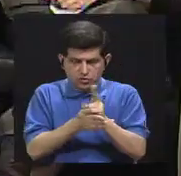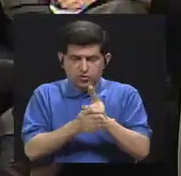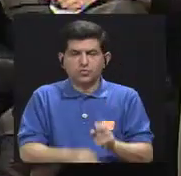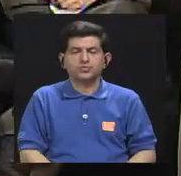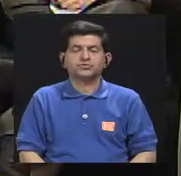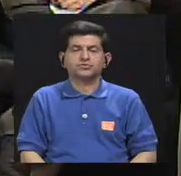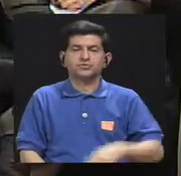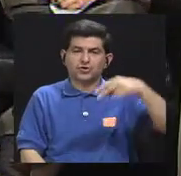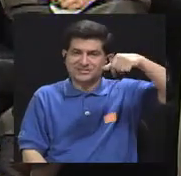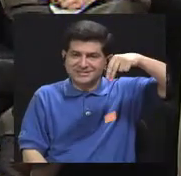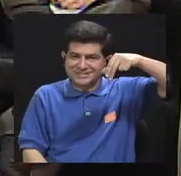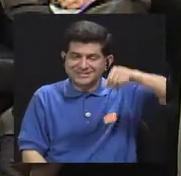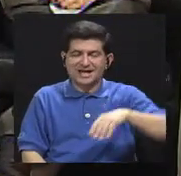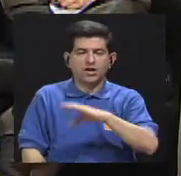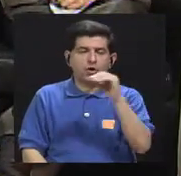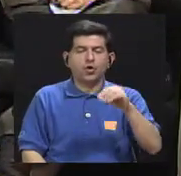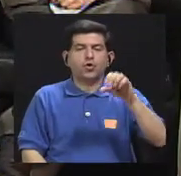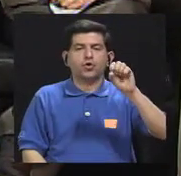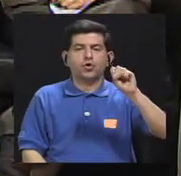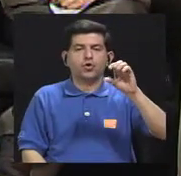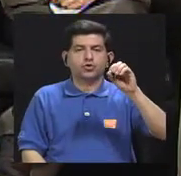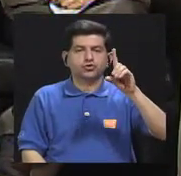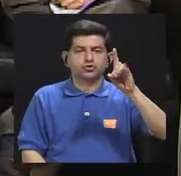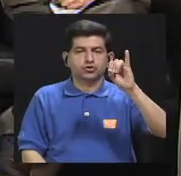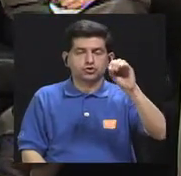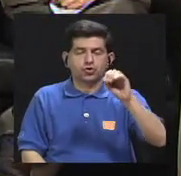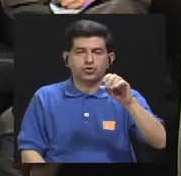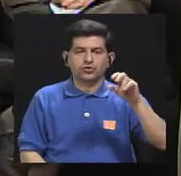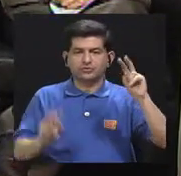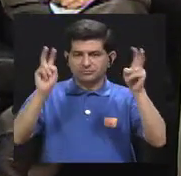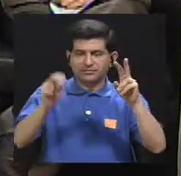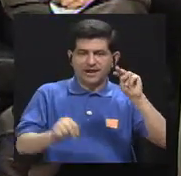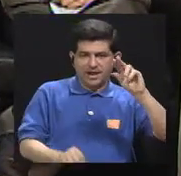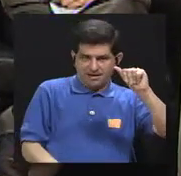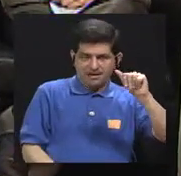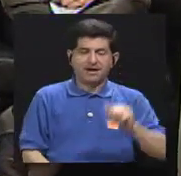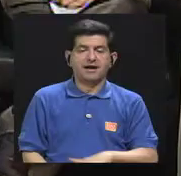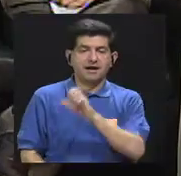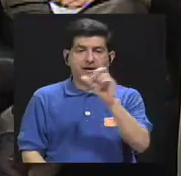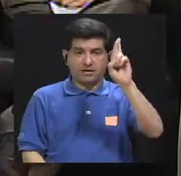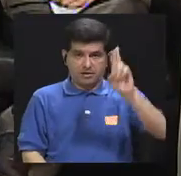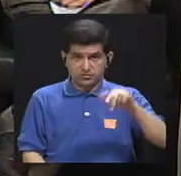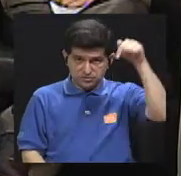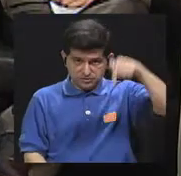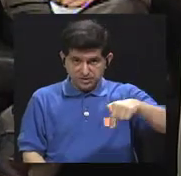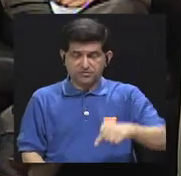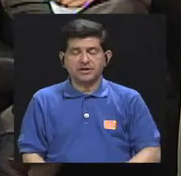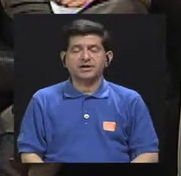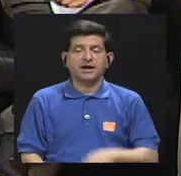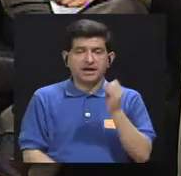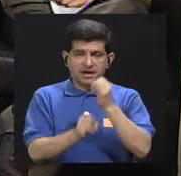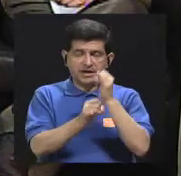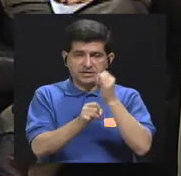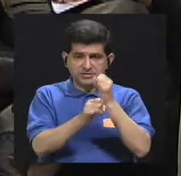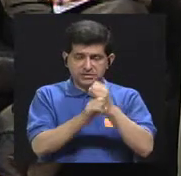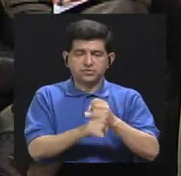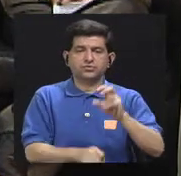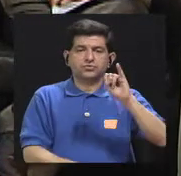de sal o de sodio en Costa Rica de la inciensa y con la doctora Catrina